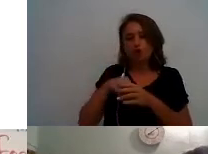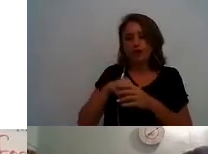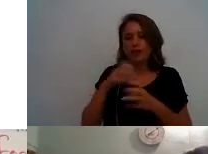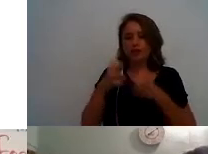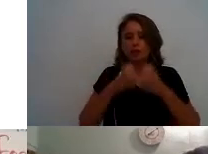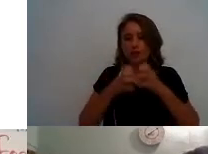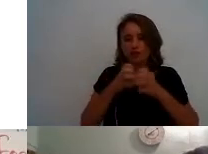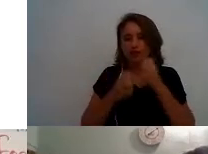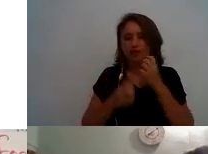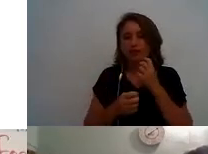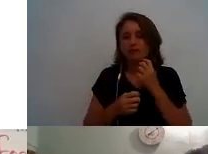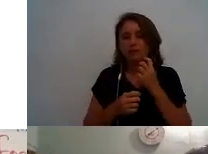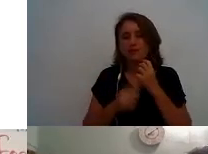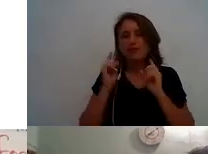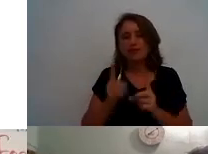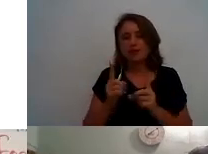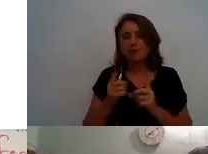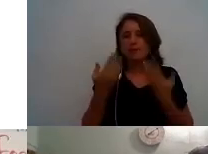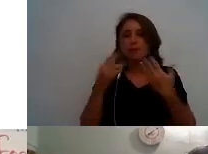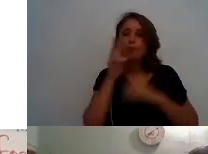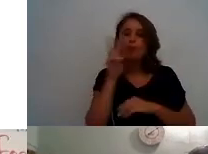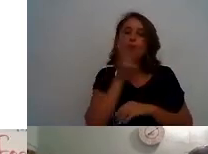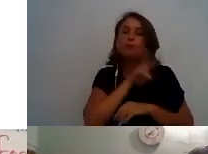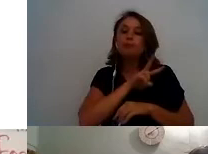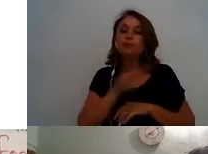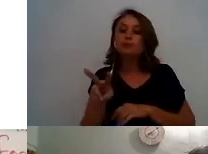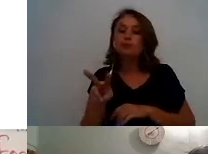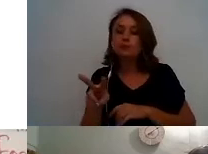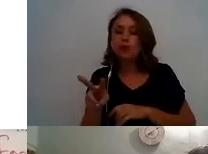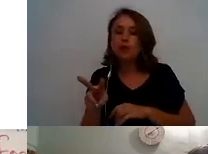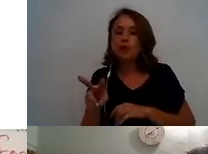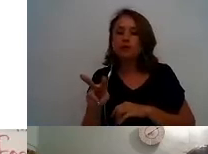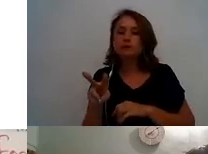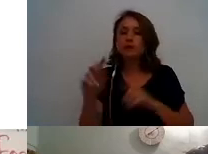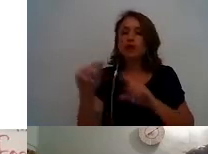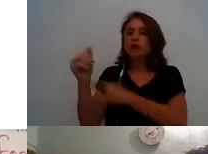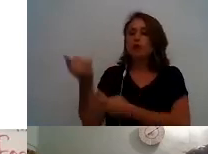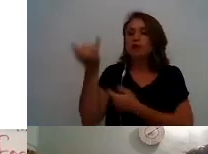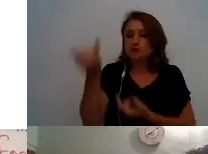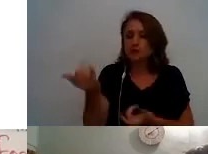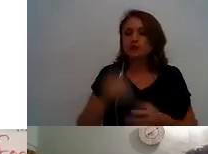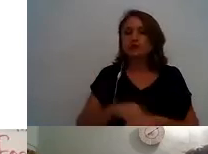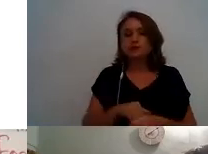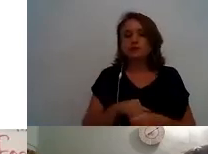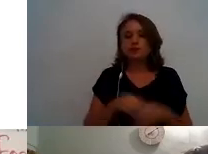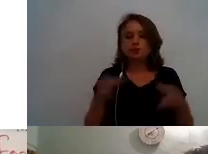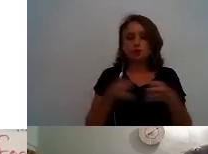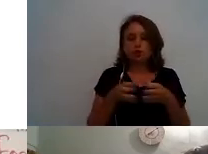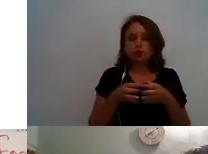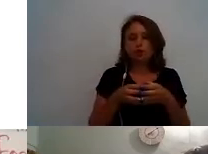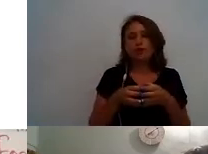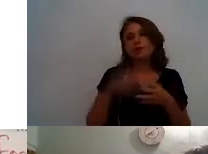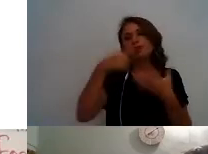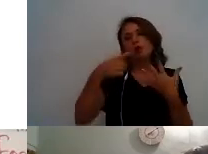institucional y nos permite bueno ver eso que si hay bueno qué fortalezas encontramos en la comunidad qué oportunidades hay